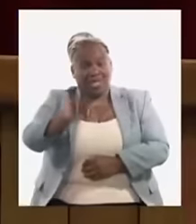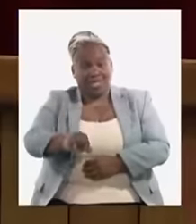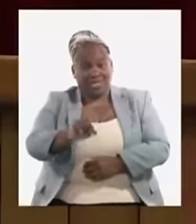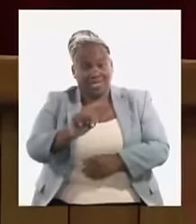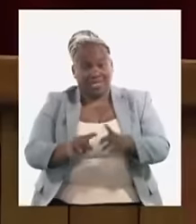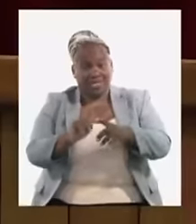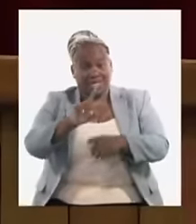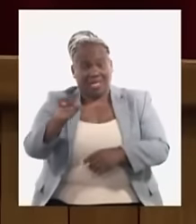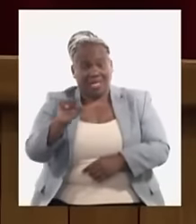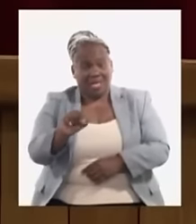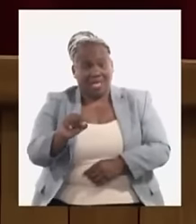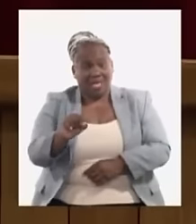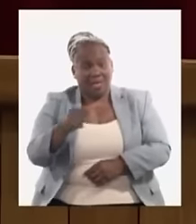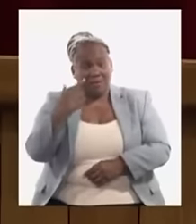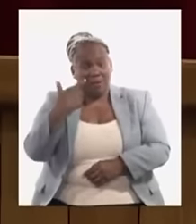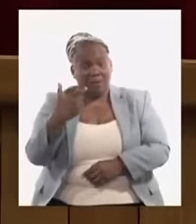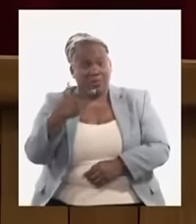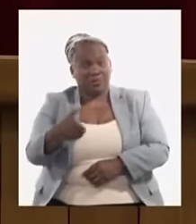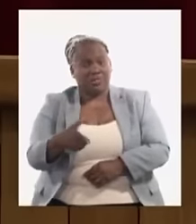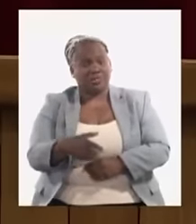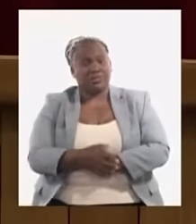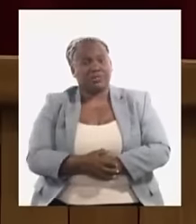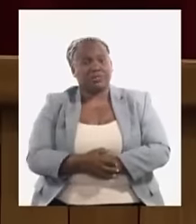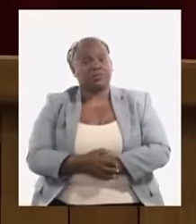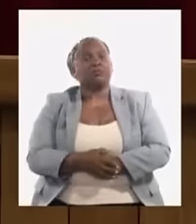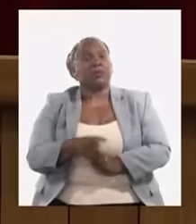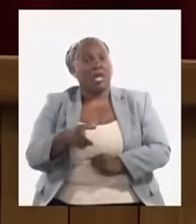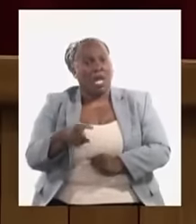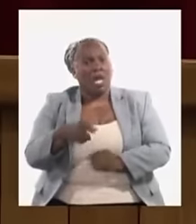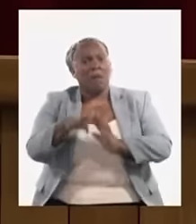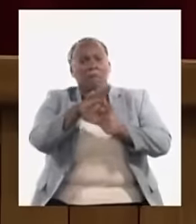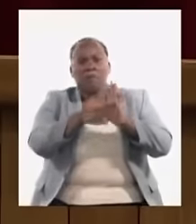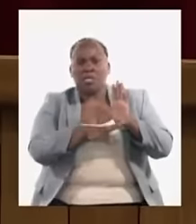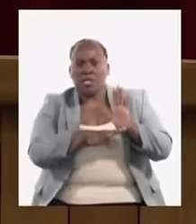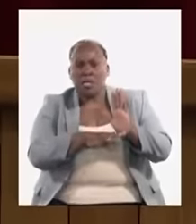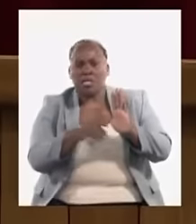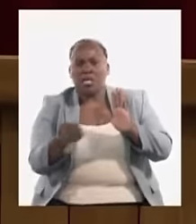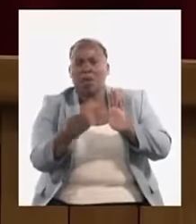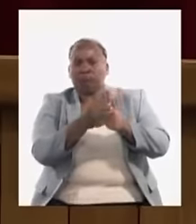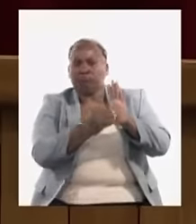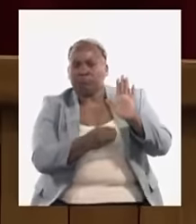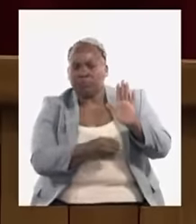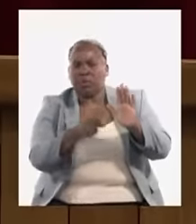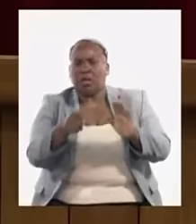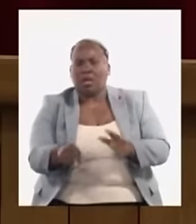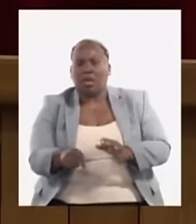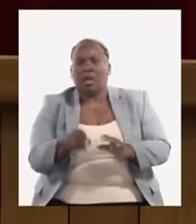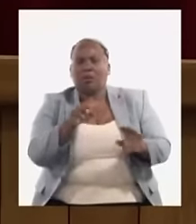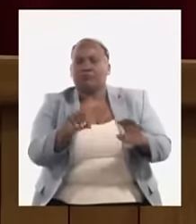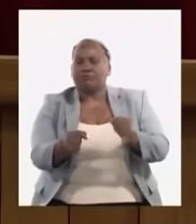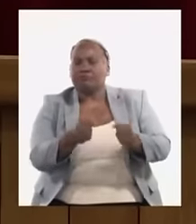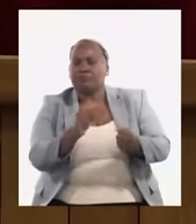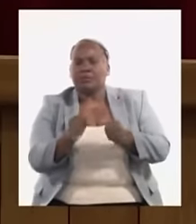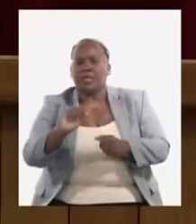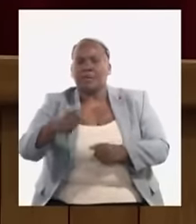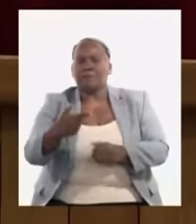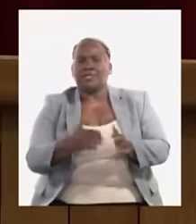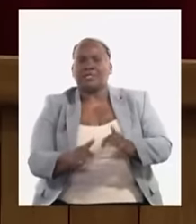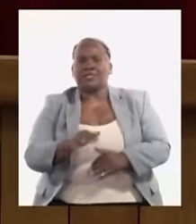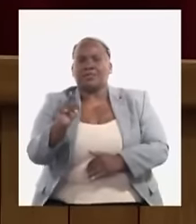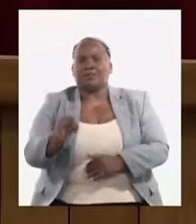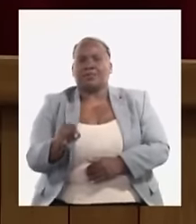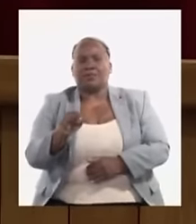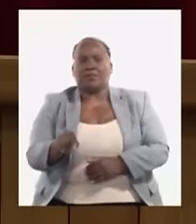que está bien diagnosticado, se vienen tomando medidas concretas bajo la conducción del viceprimer ministro